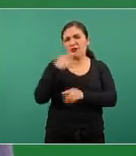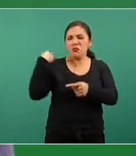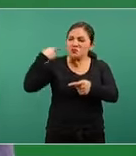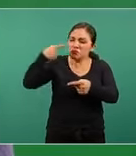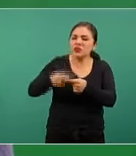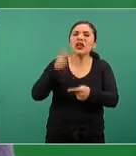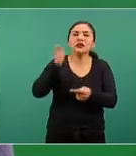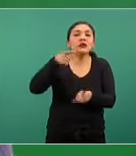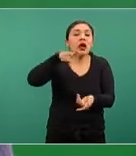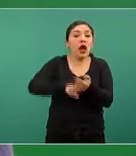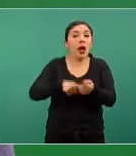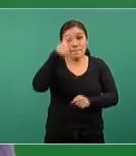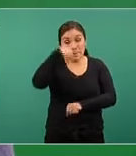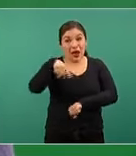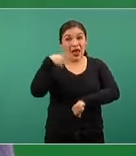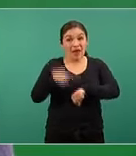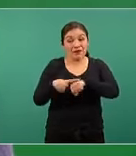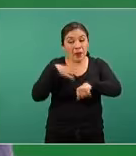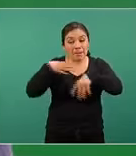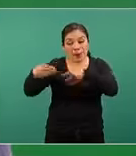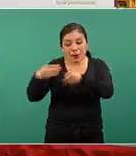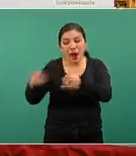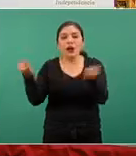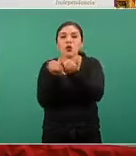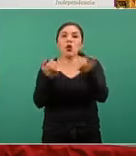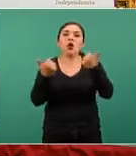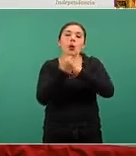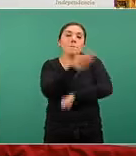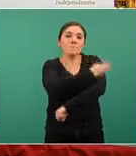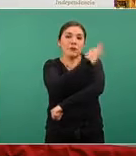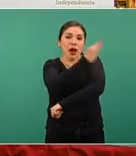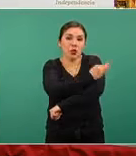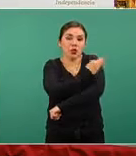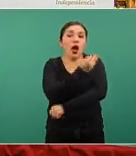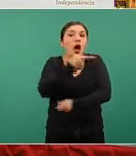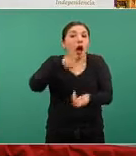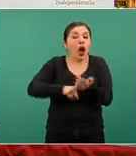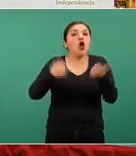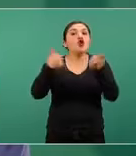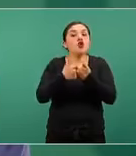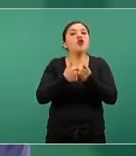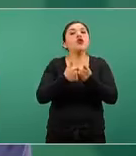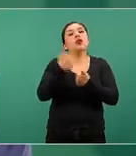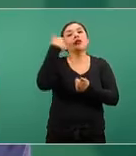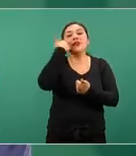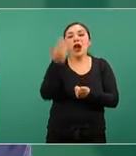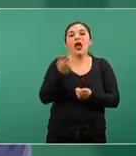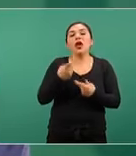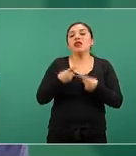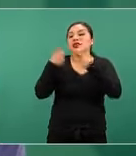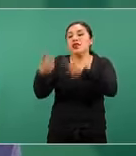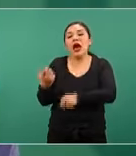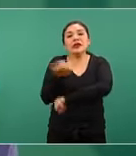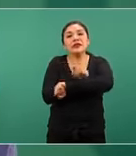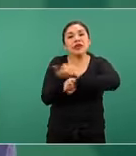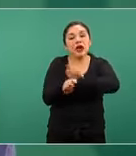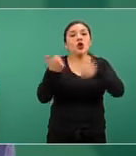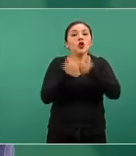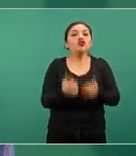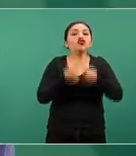implicaciones tanto de la epidemia como de la vacunación para la donación de sangre y la seguridad sanguínea